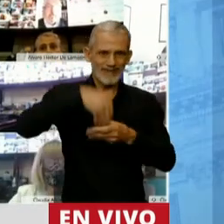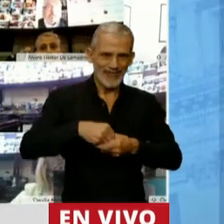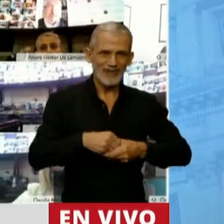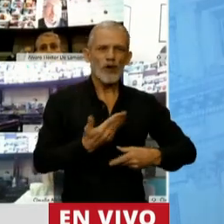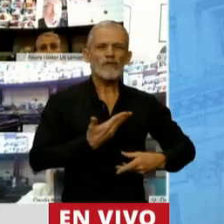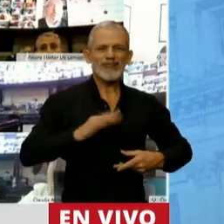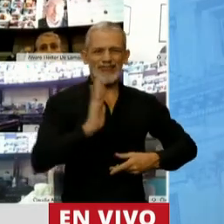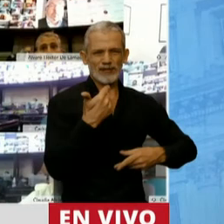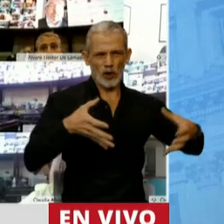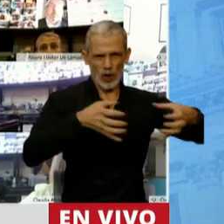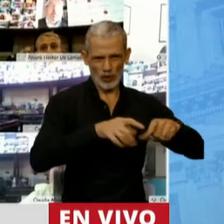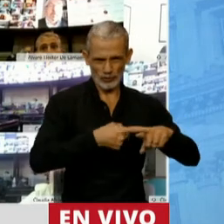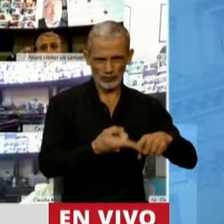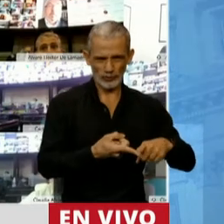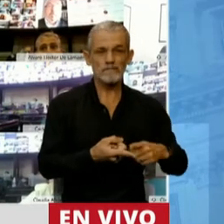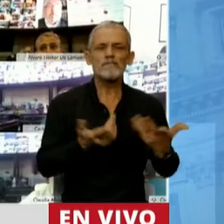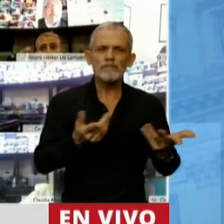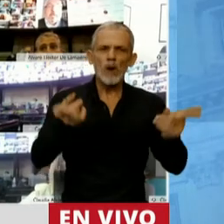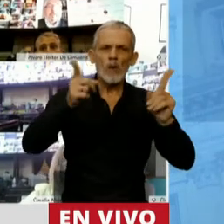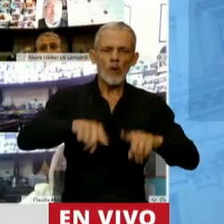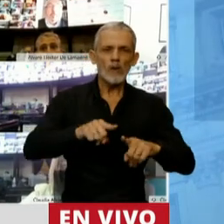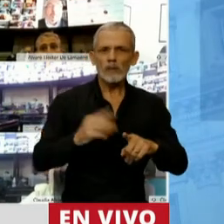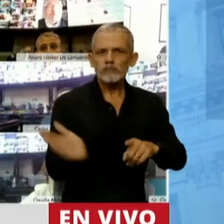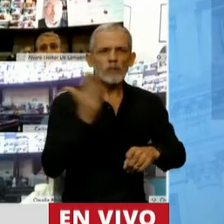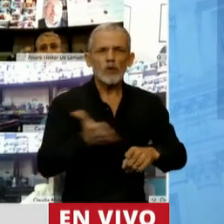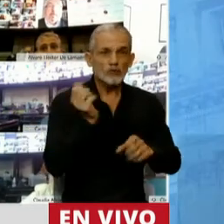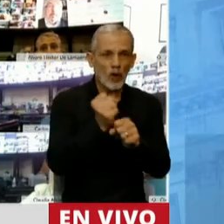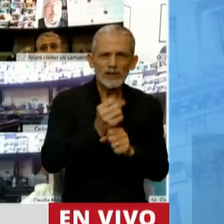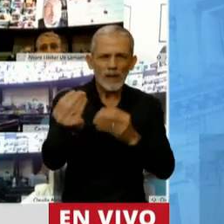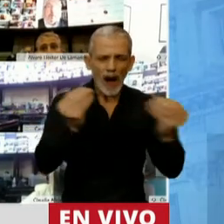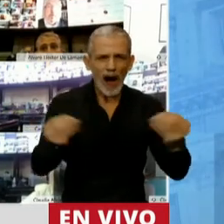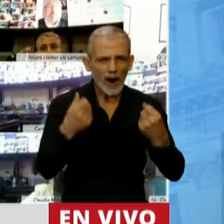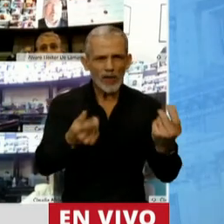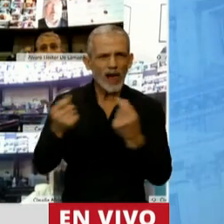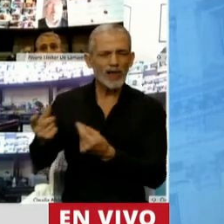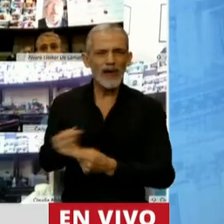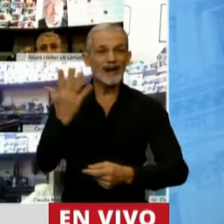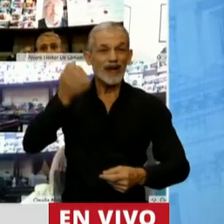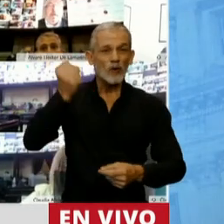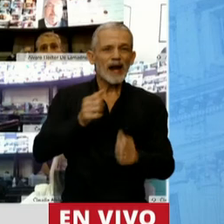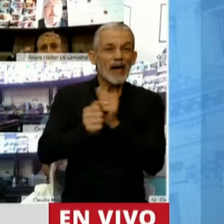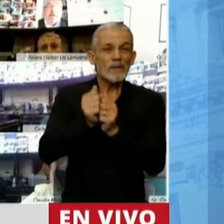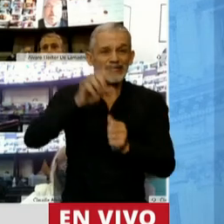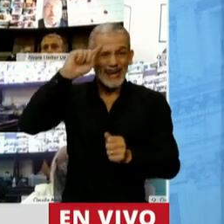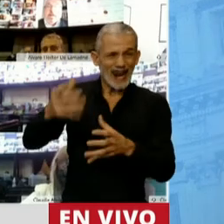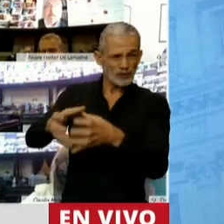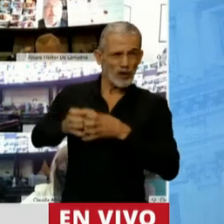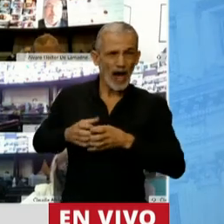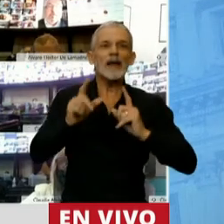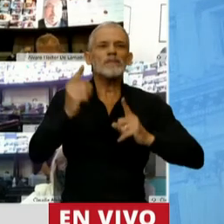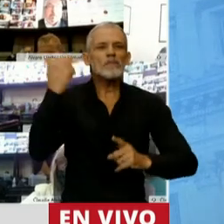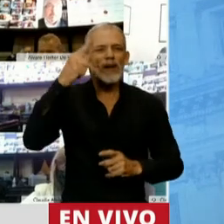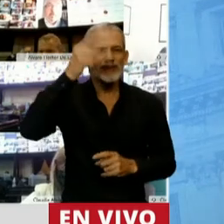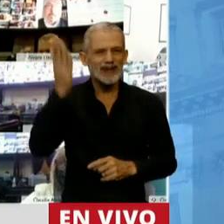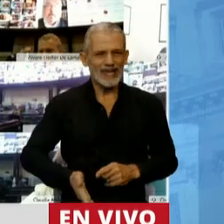de Todos? Volver a la producción y al trabajo. Recuperar empresas nacionales, como lo hizo